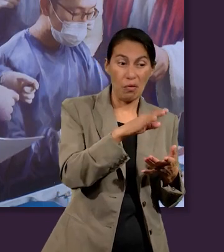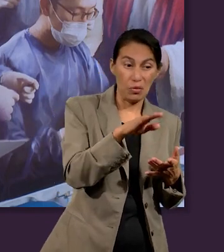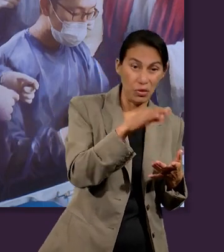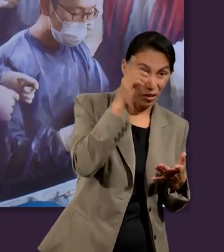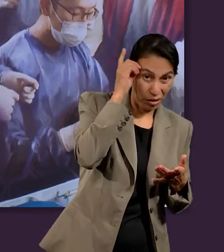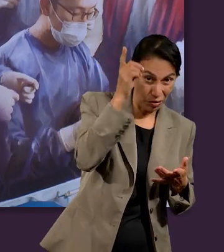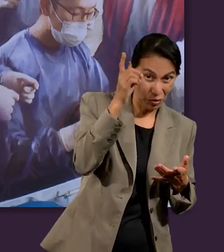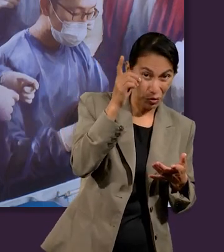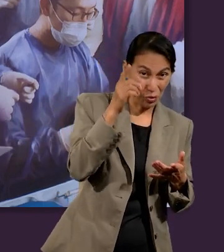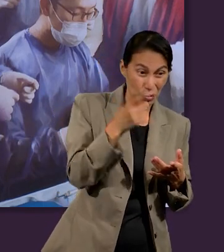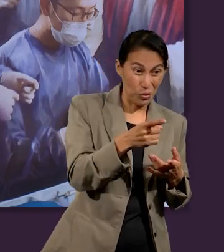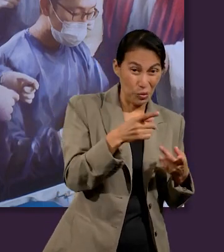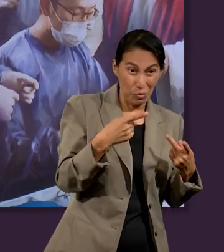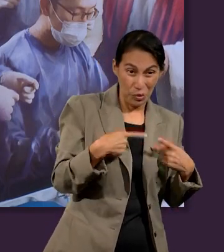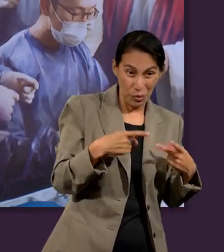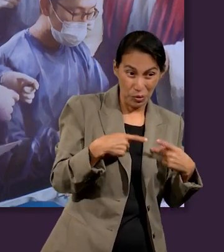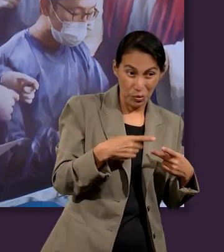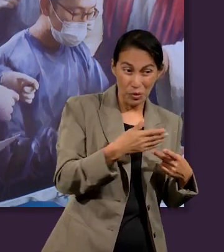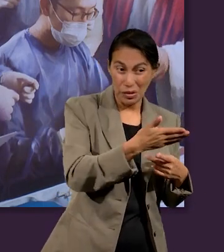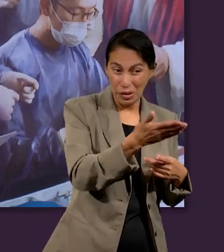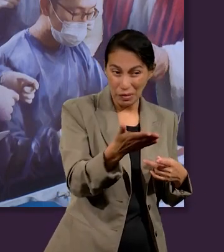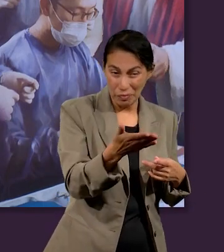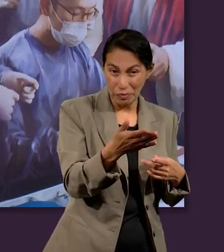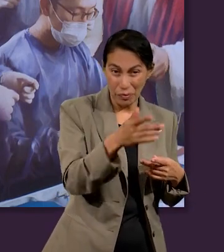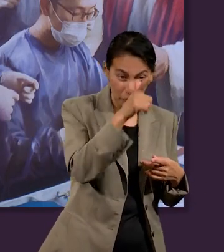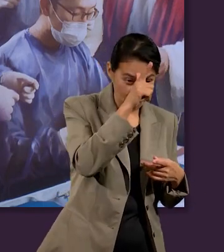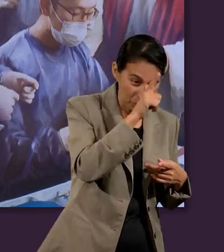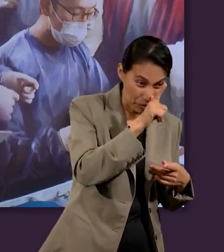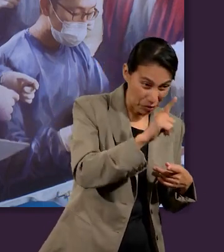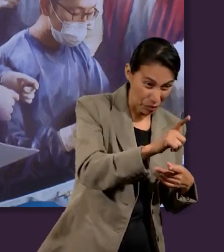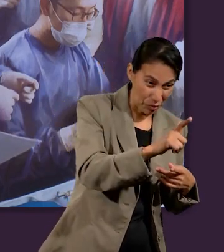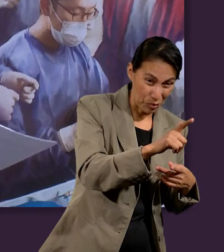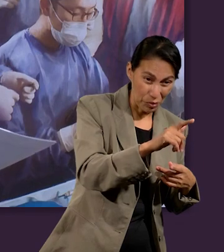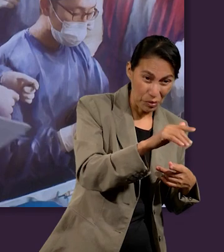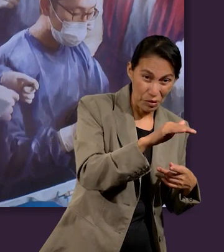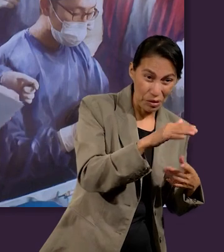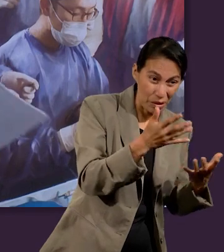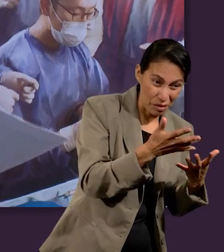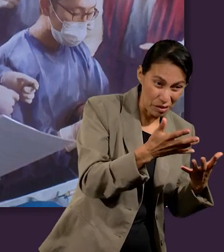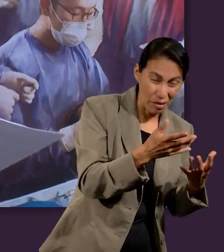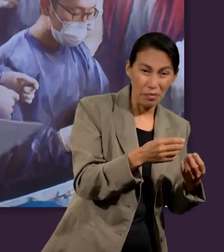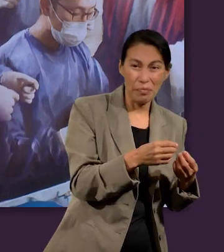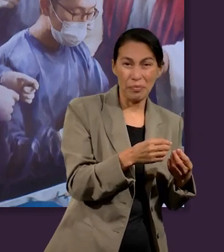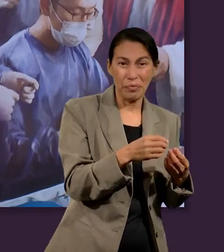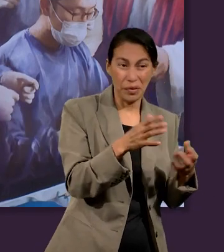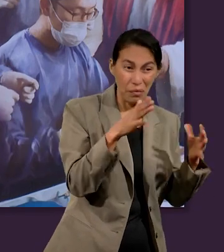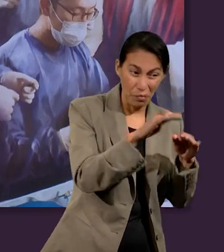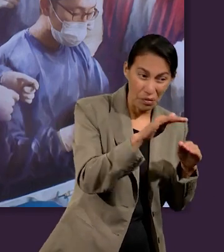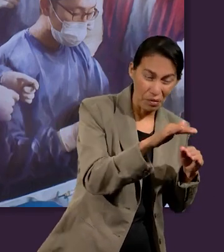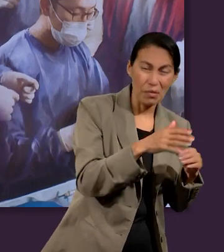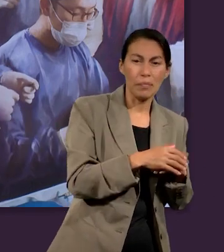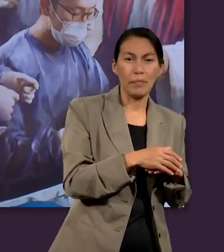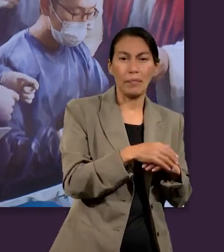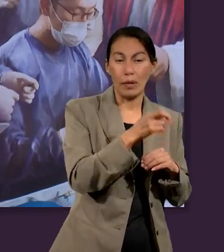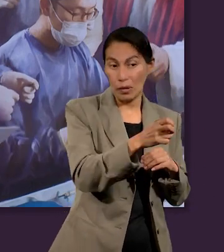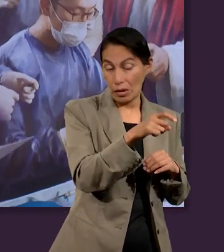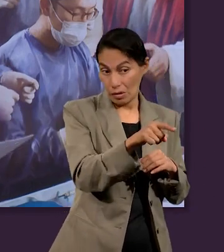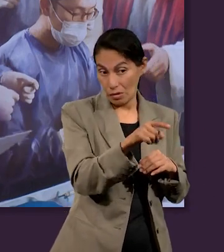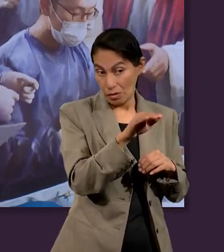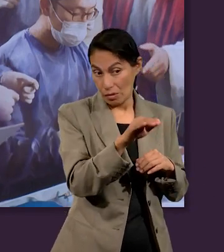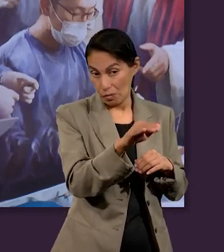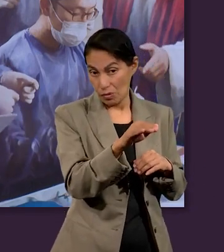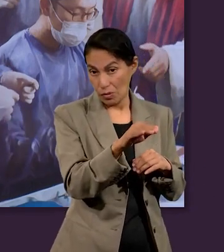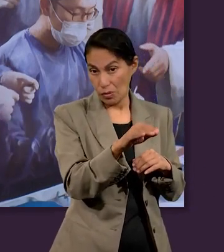buscarlo por medio del profeta el consejo de Dios. Pero se fue a una persona que llamaba a esos